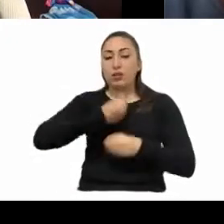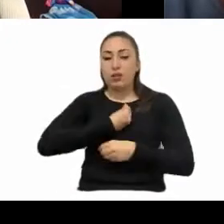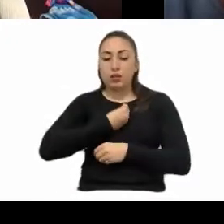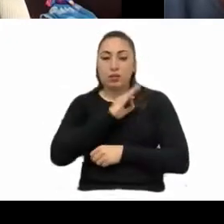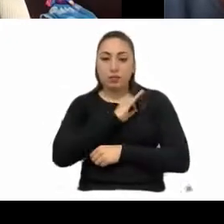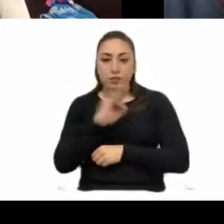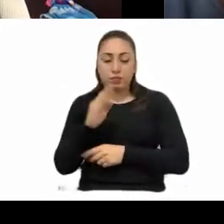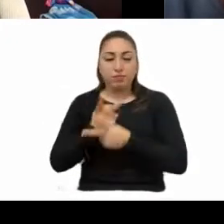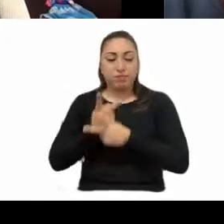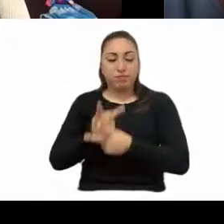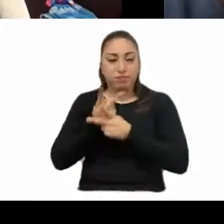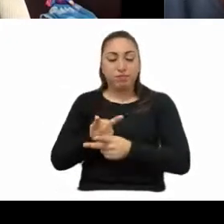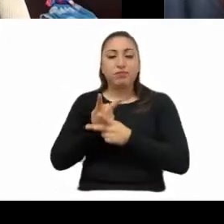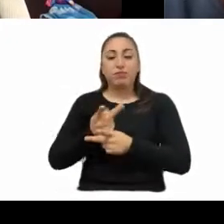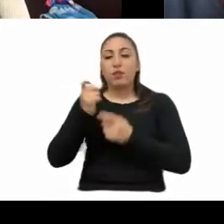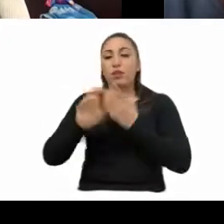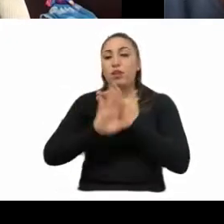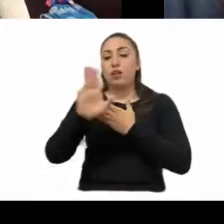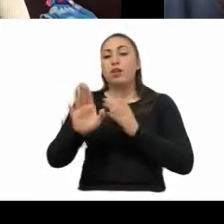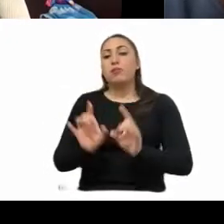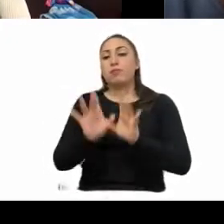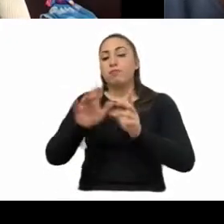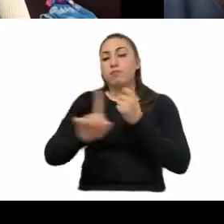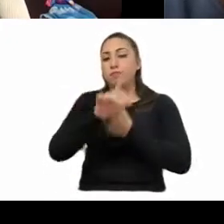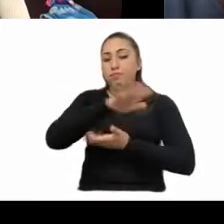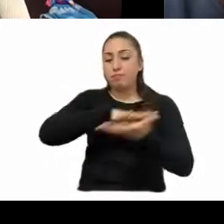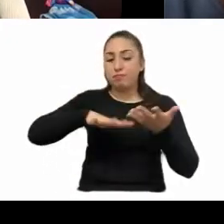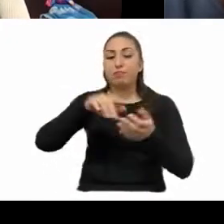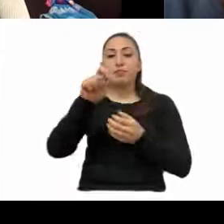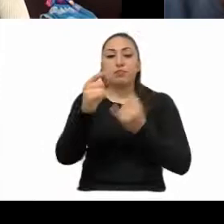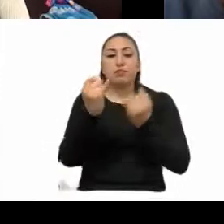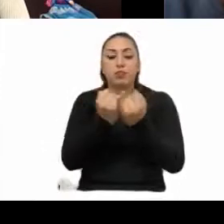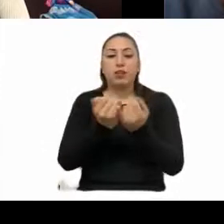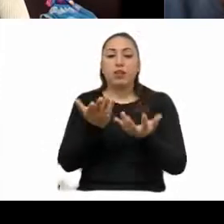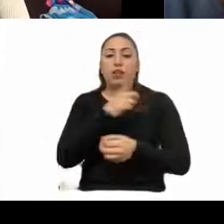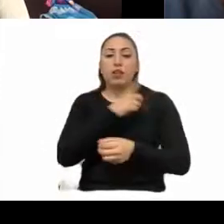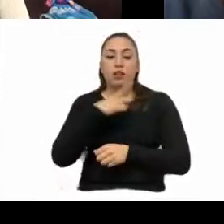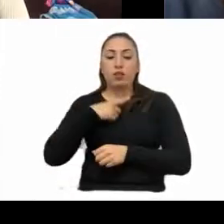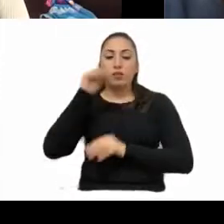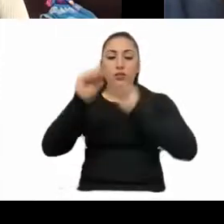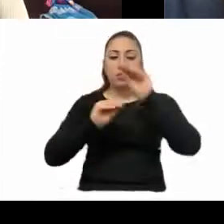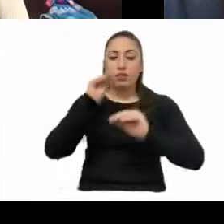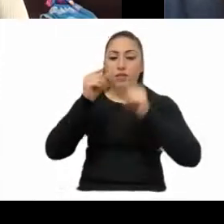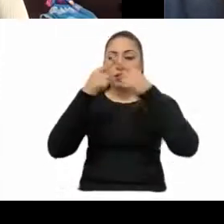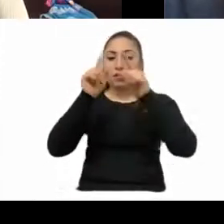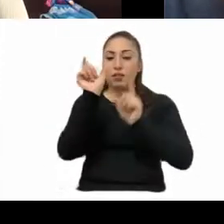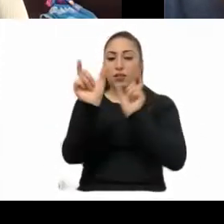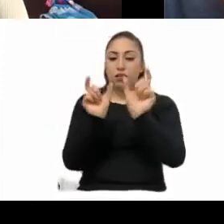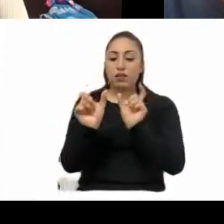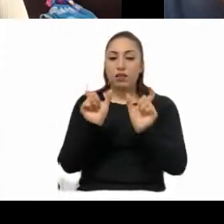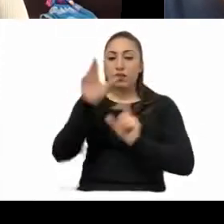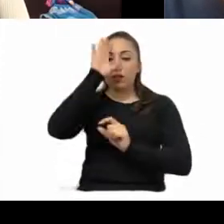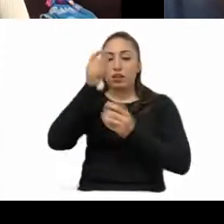prevención y mitigación de riesgos. Asimismo, se deberá considerar integrar los siguientes conceptos de la ley general de